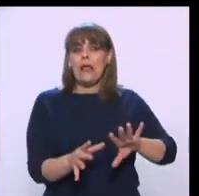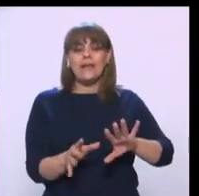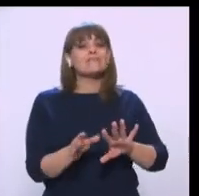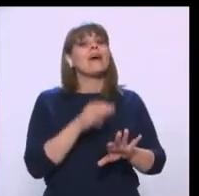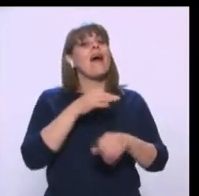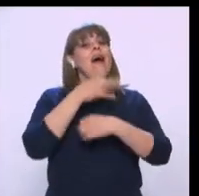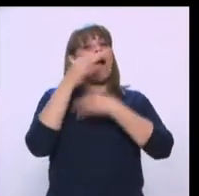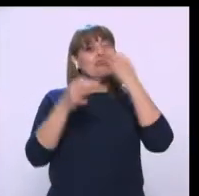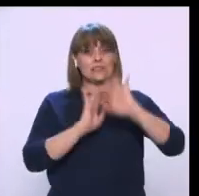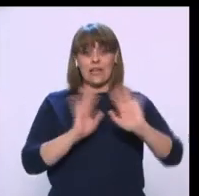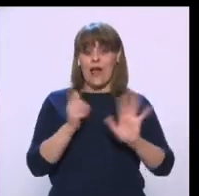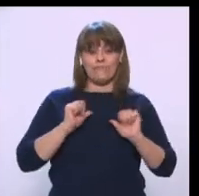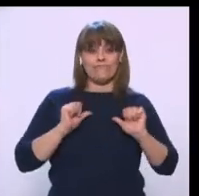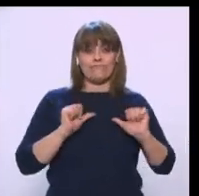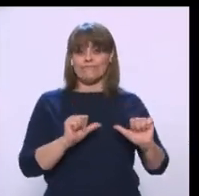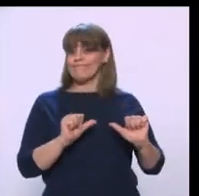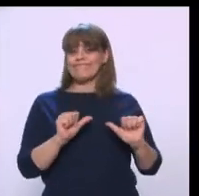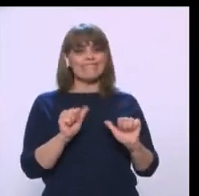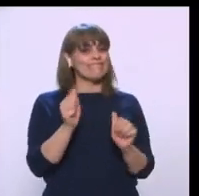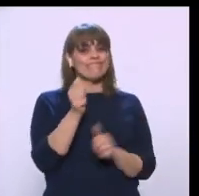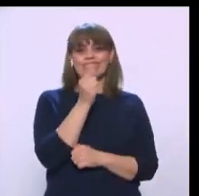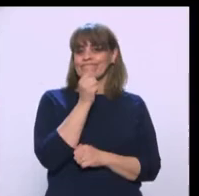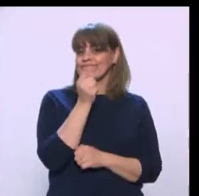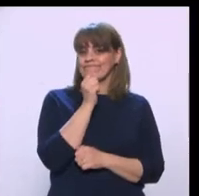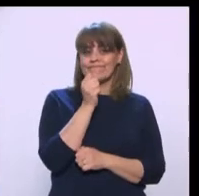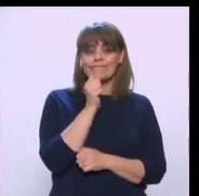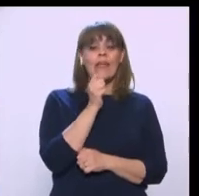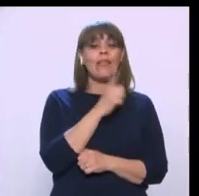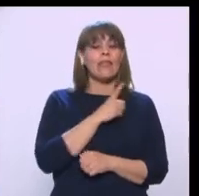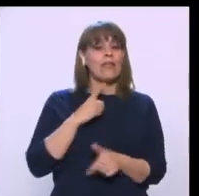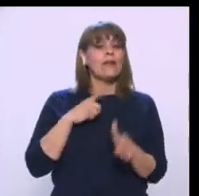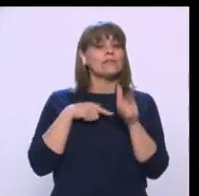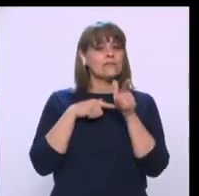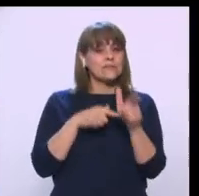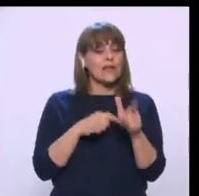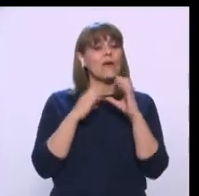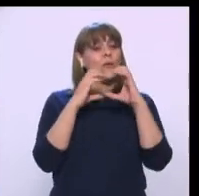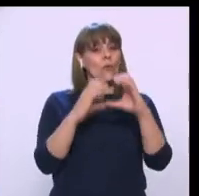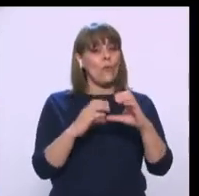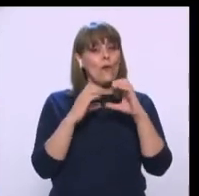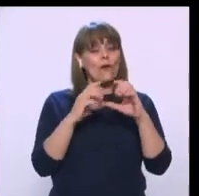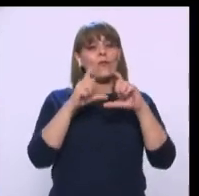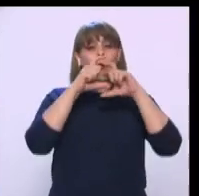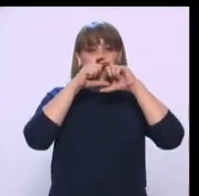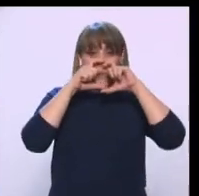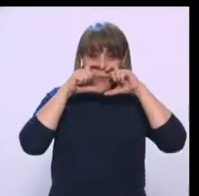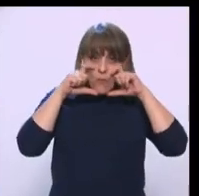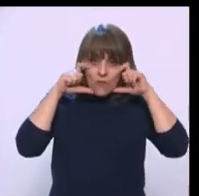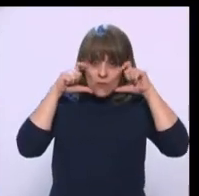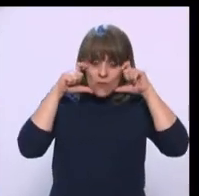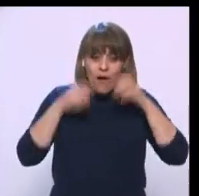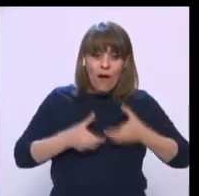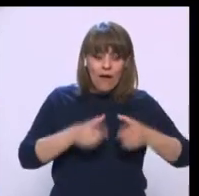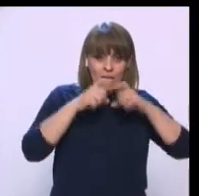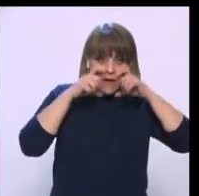de que no estamos del otro lado y hay que seguir con muchos cuidados, cubrebocas en la calle, no aglomeraciones,